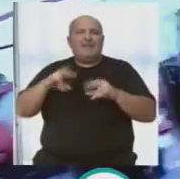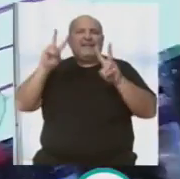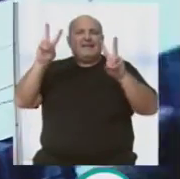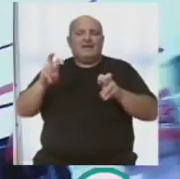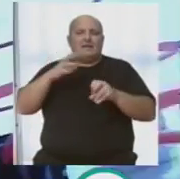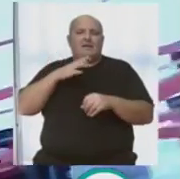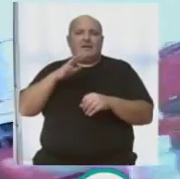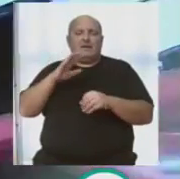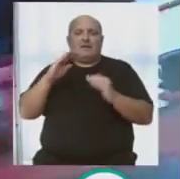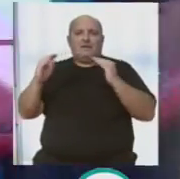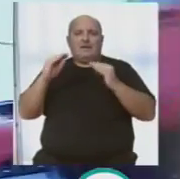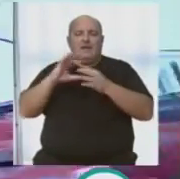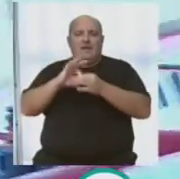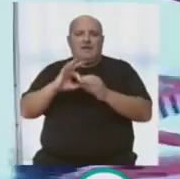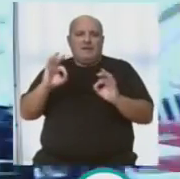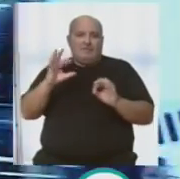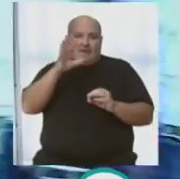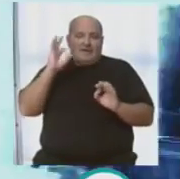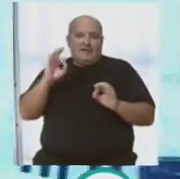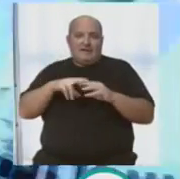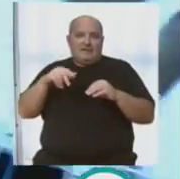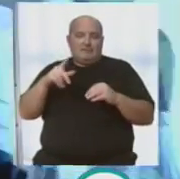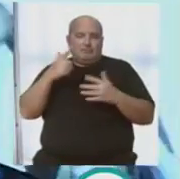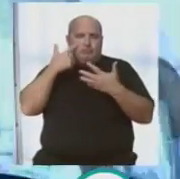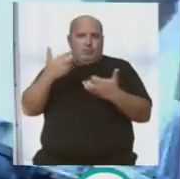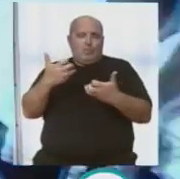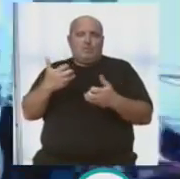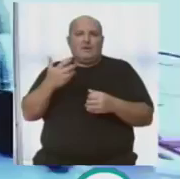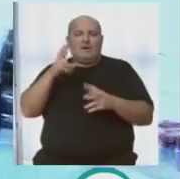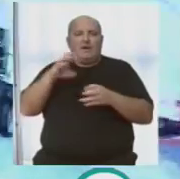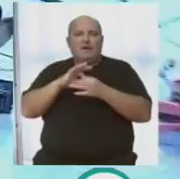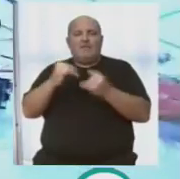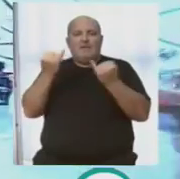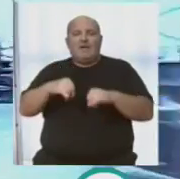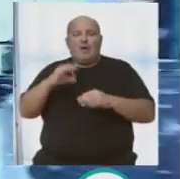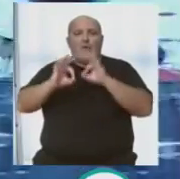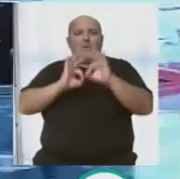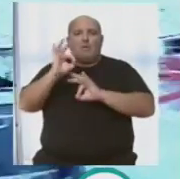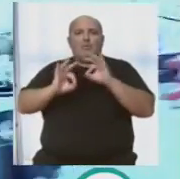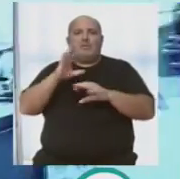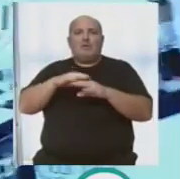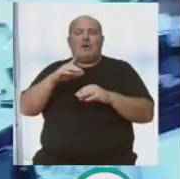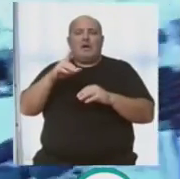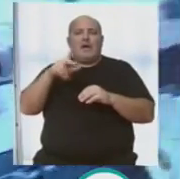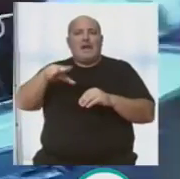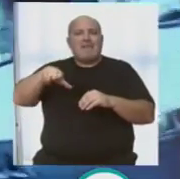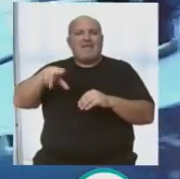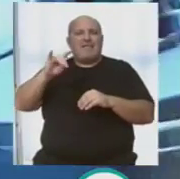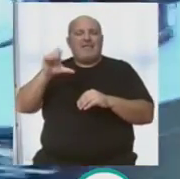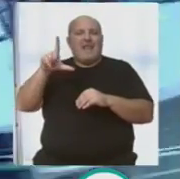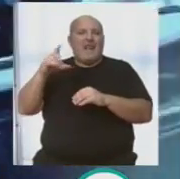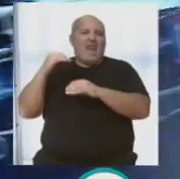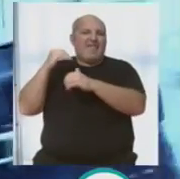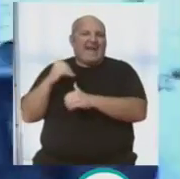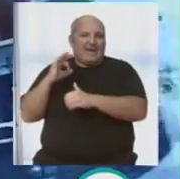dedicados de la temporada estival destacados. Queríamos decir, nos referimos al festival organizado por la Hermandad del